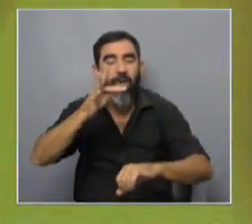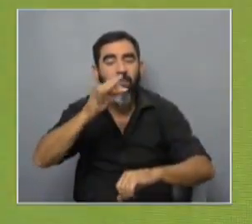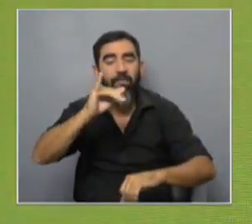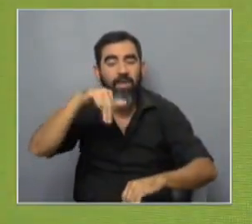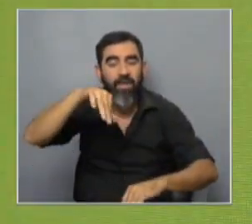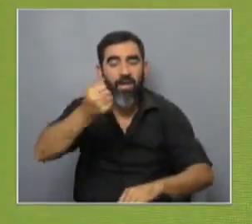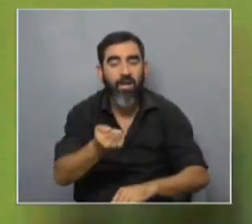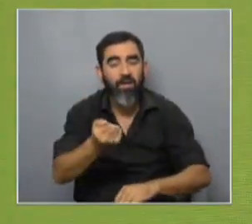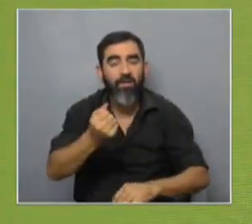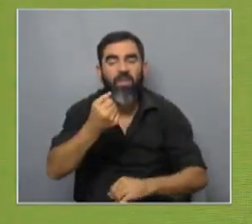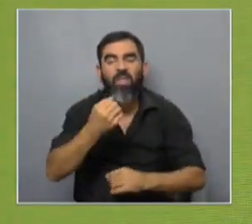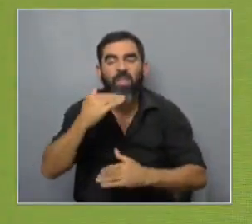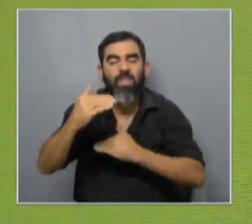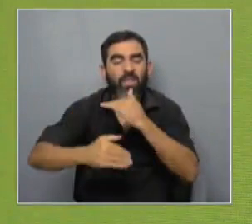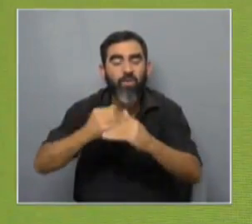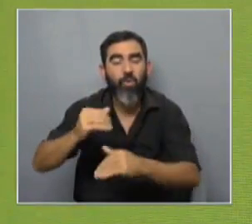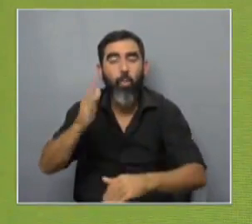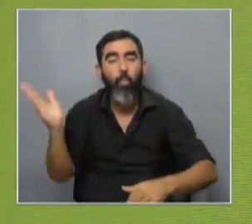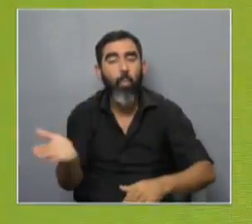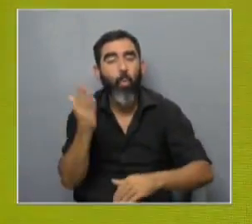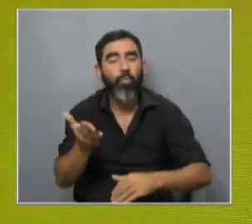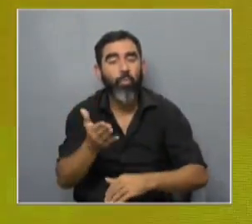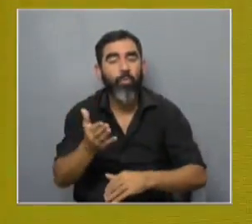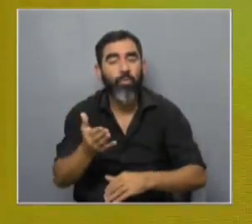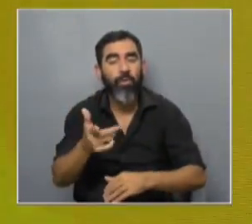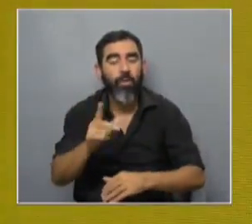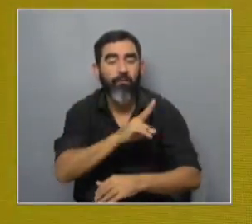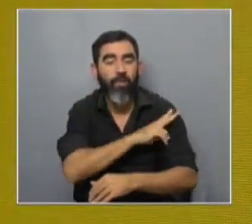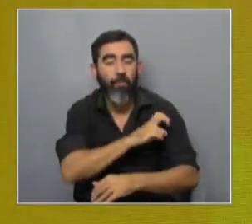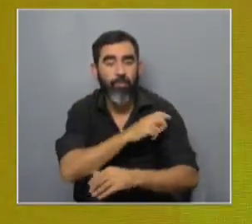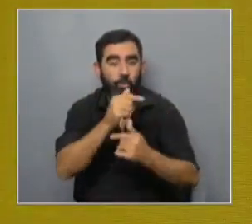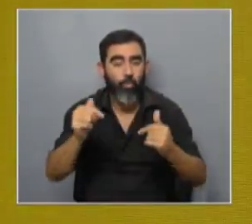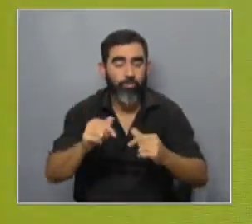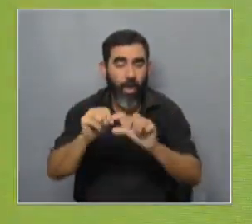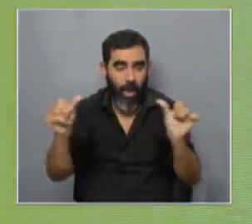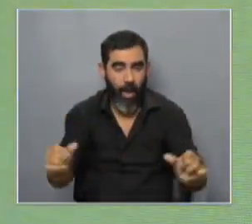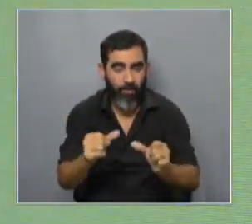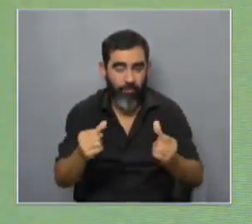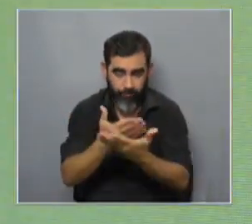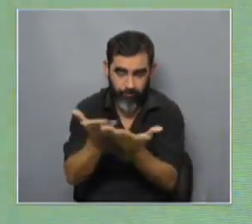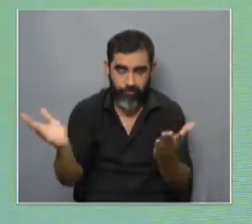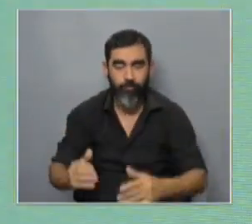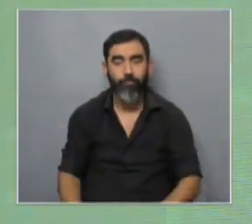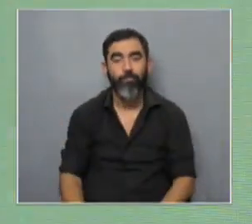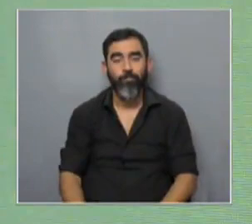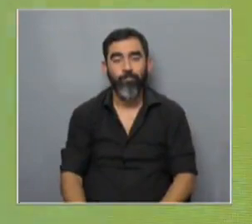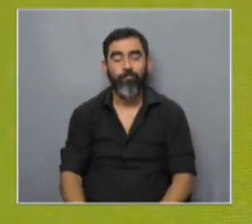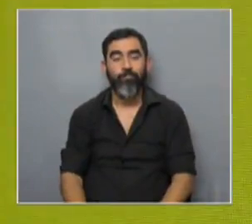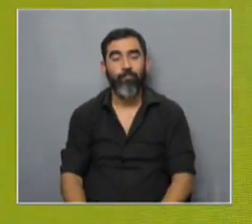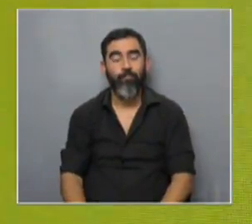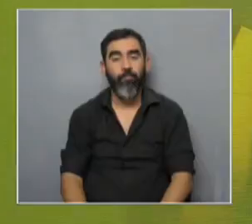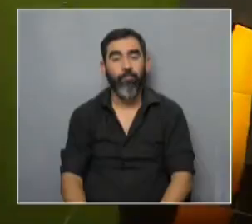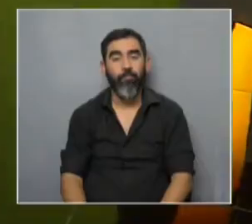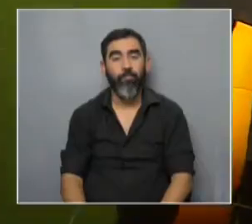esto del desarrollo de la producción a escala de un ingrediente farmacéutico activo lo vemos en el primer gran parte del informe